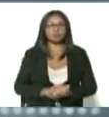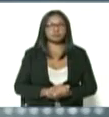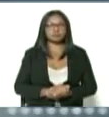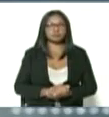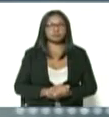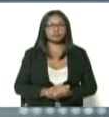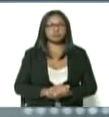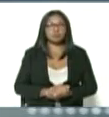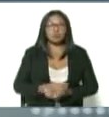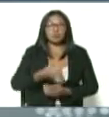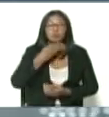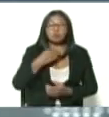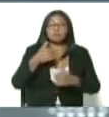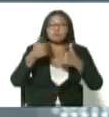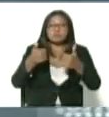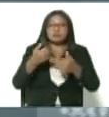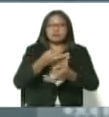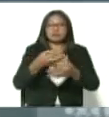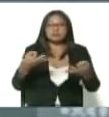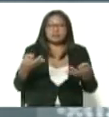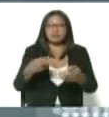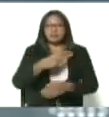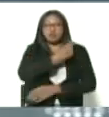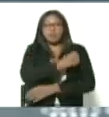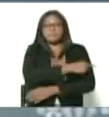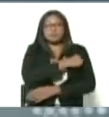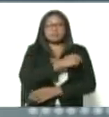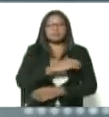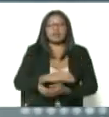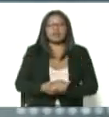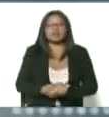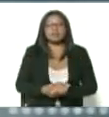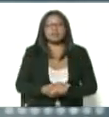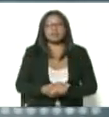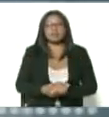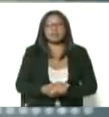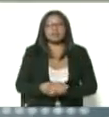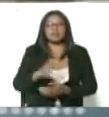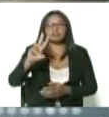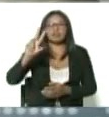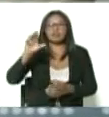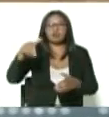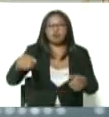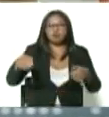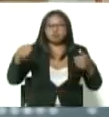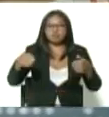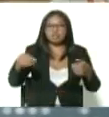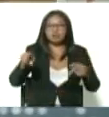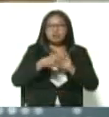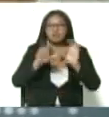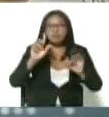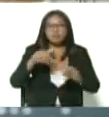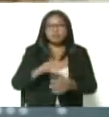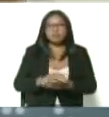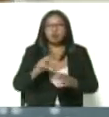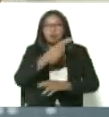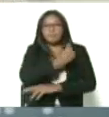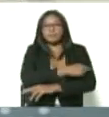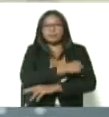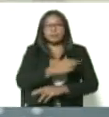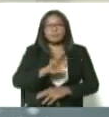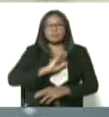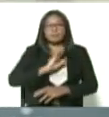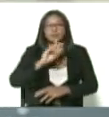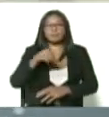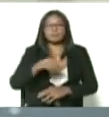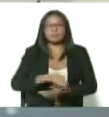bueno muy bien excelente en el hospital de coche que ha sido uno de los hospitales centinelas de la región